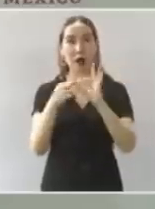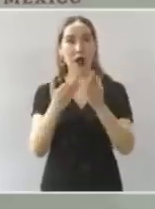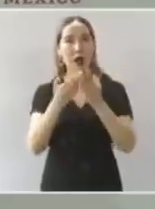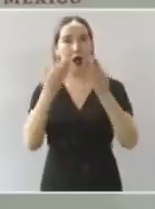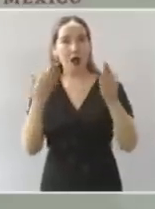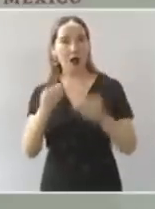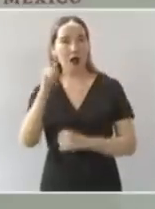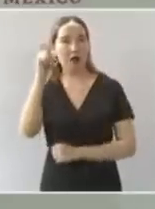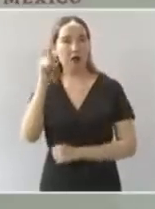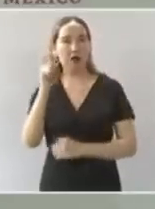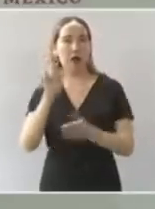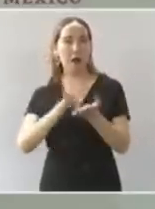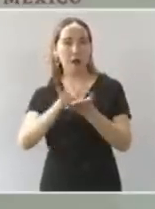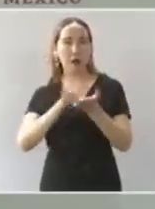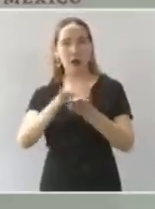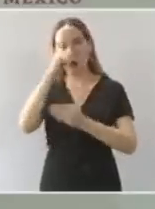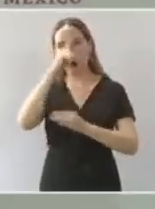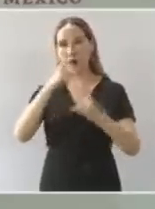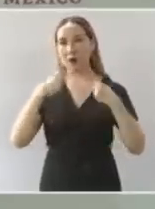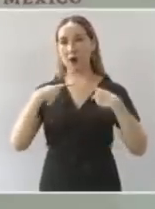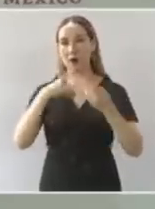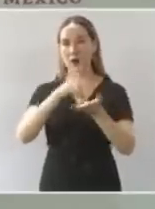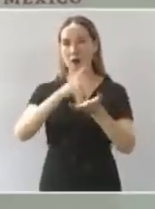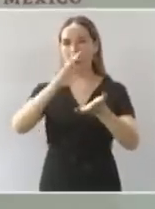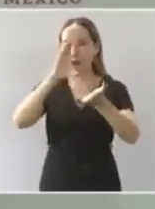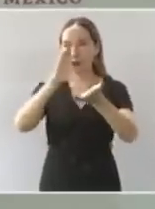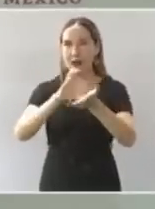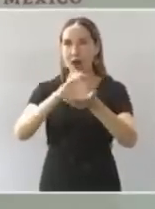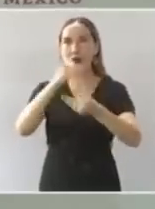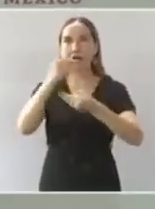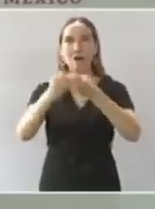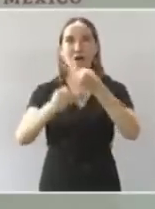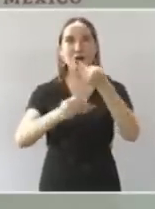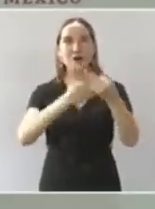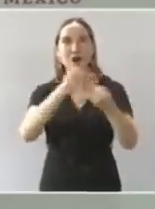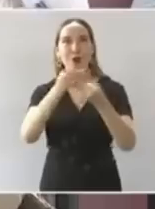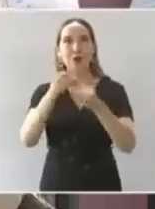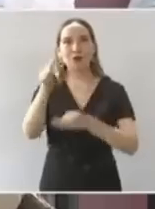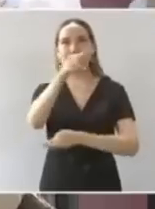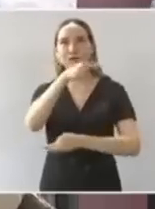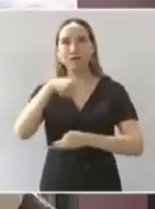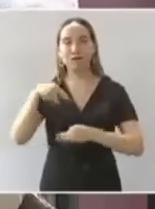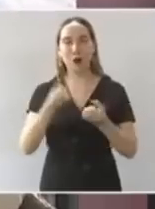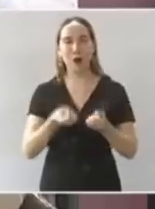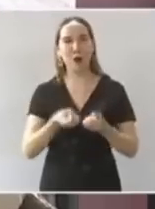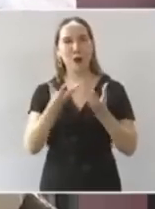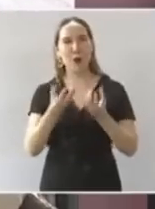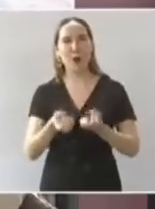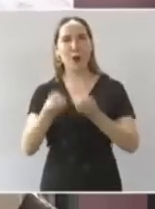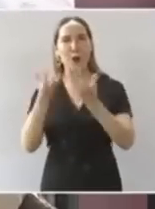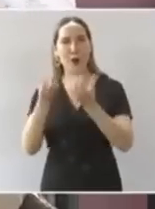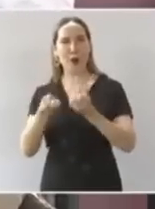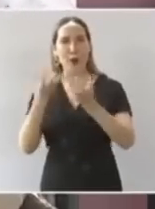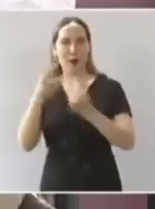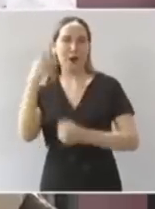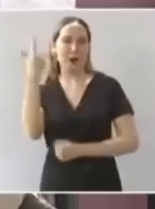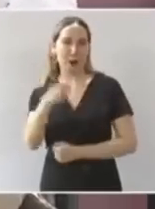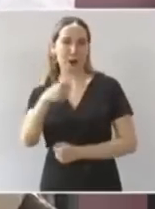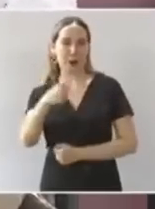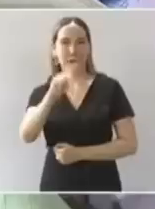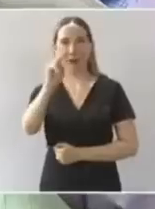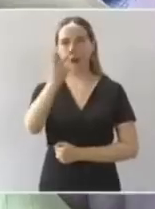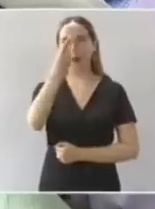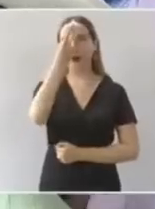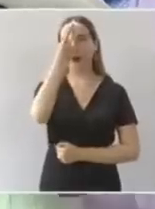discapacitados sea universal para todos aquí en San Luis y